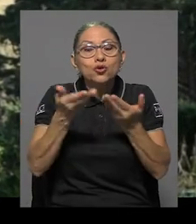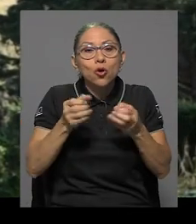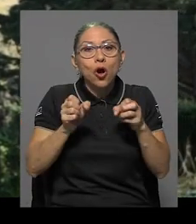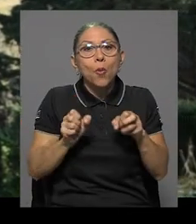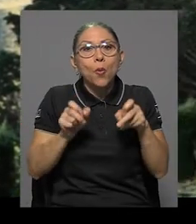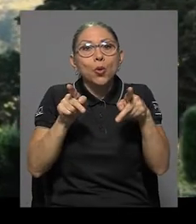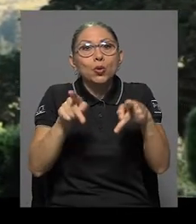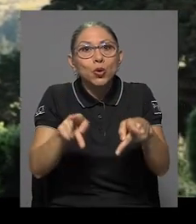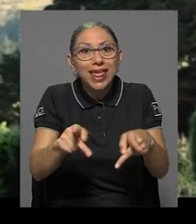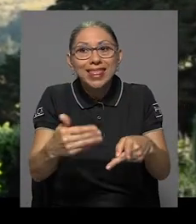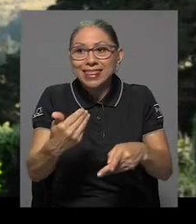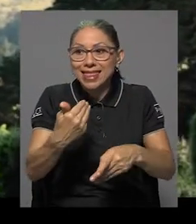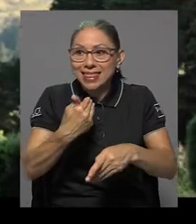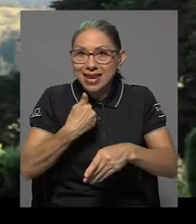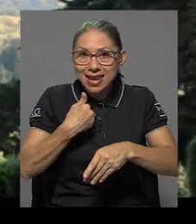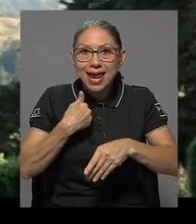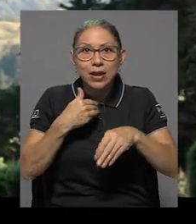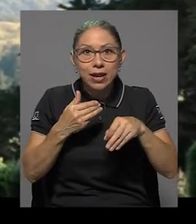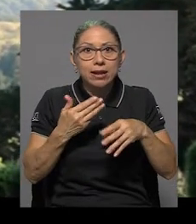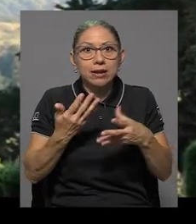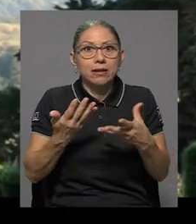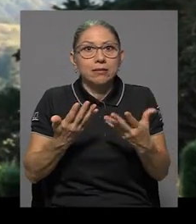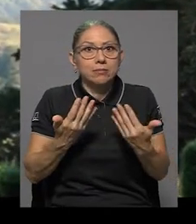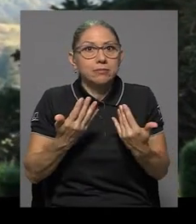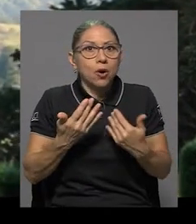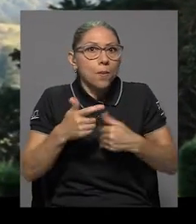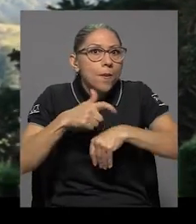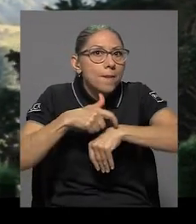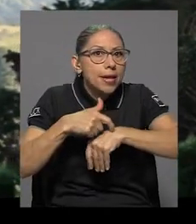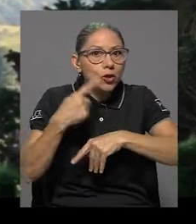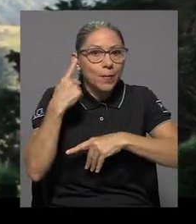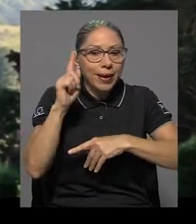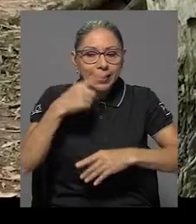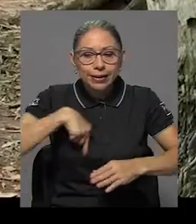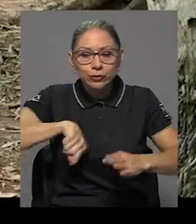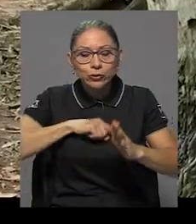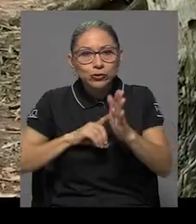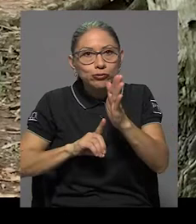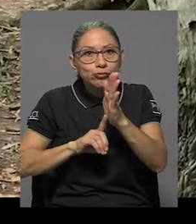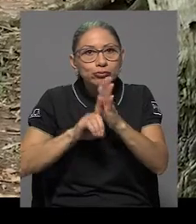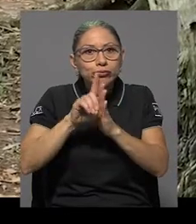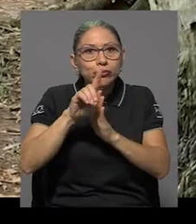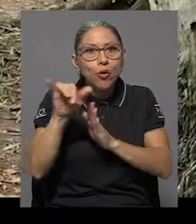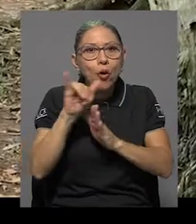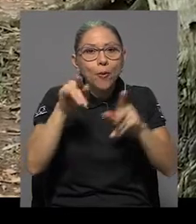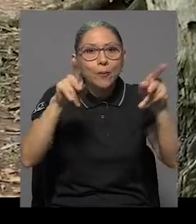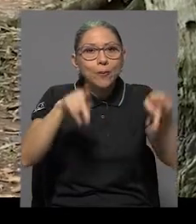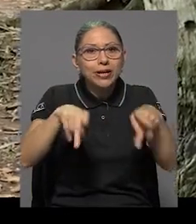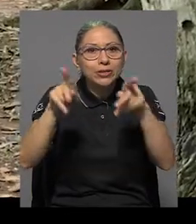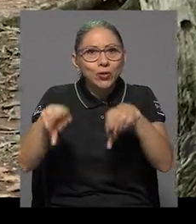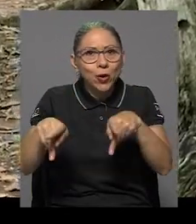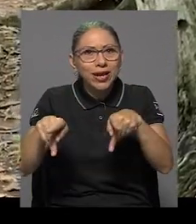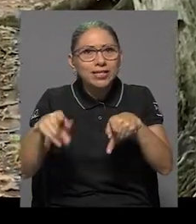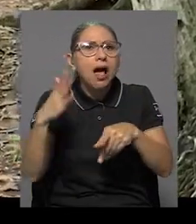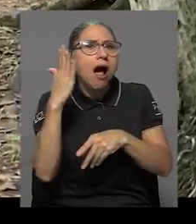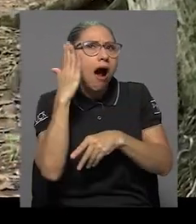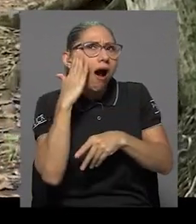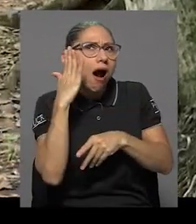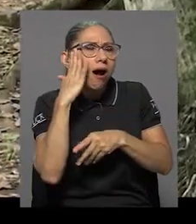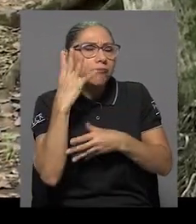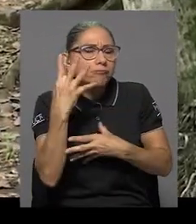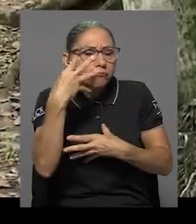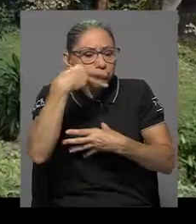de tener ese espacio para desarrollarnos como personas, para penetrar un poco en el